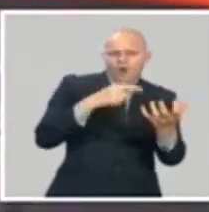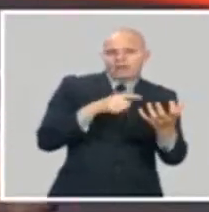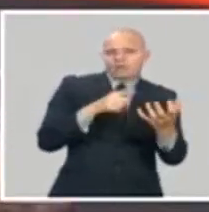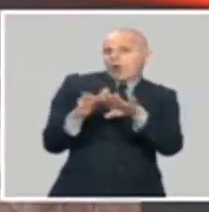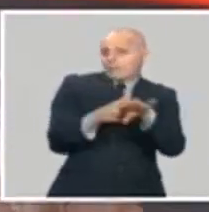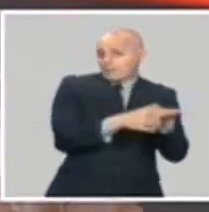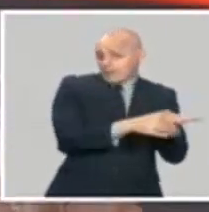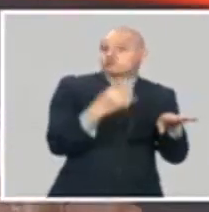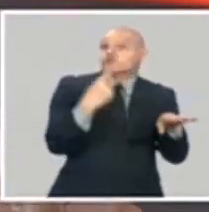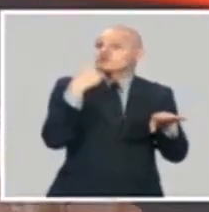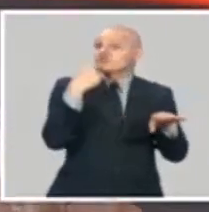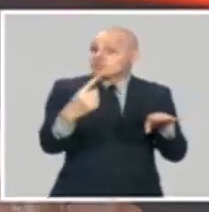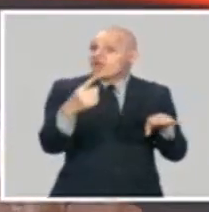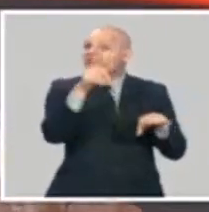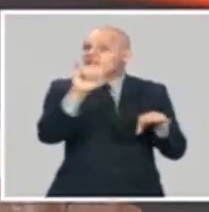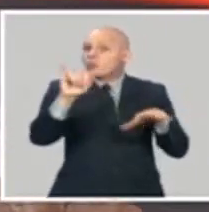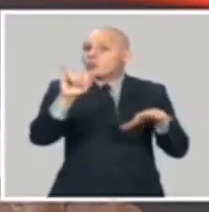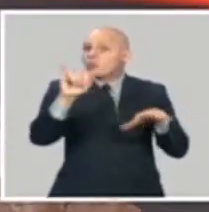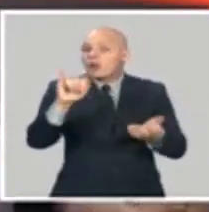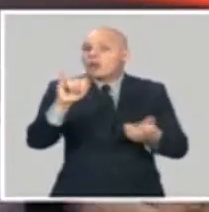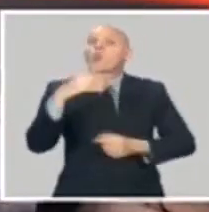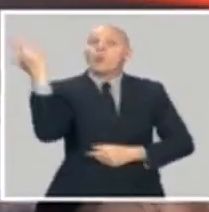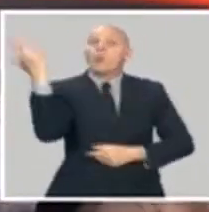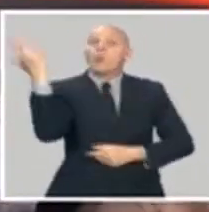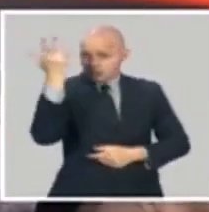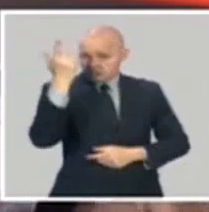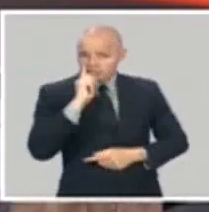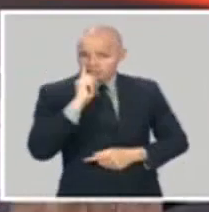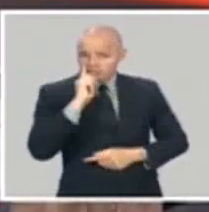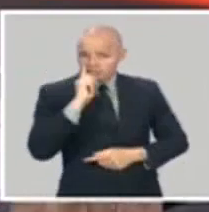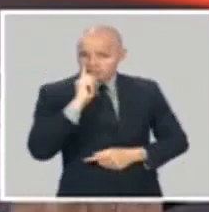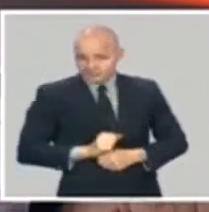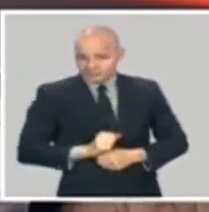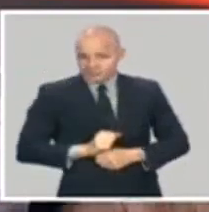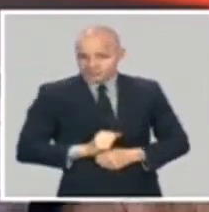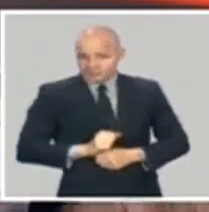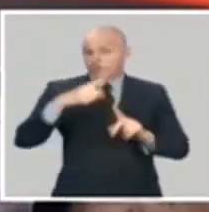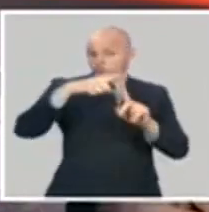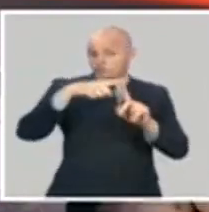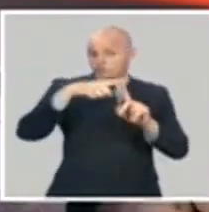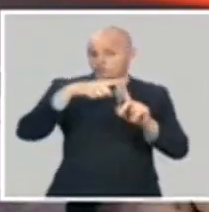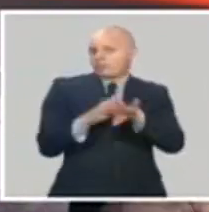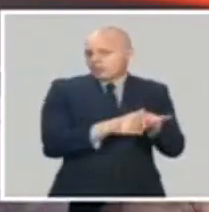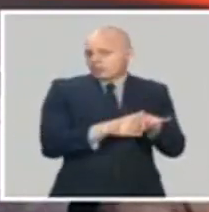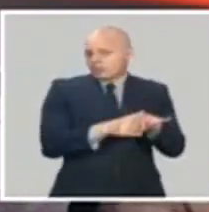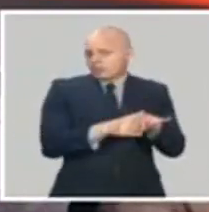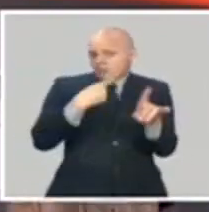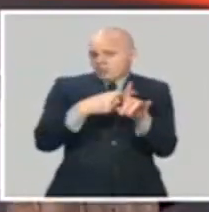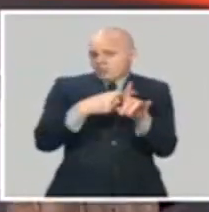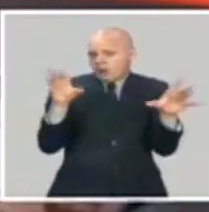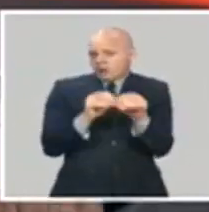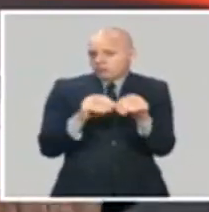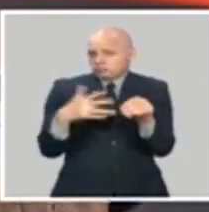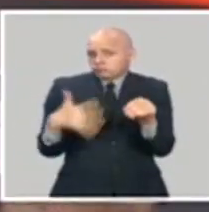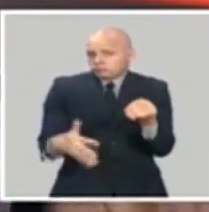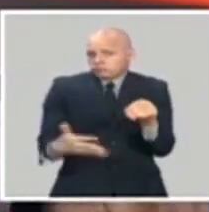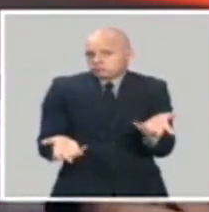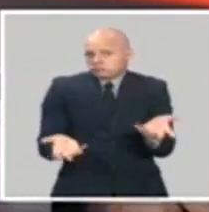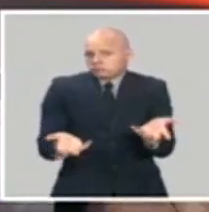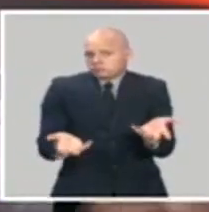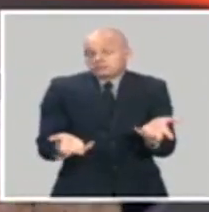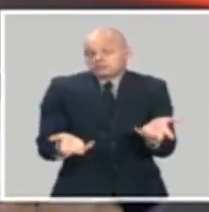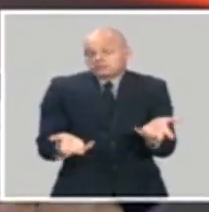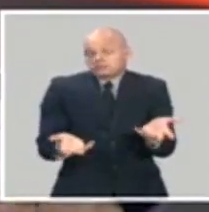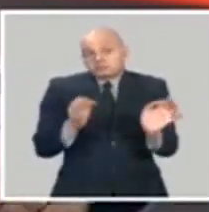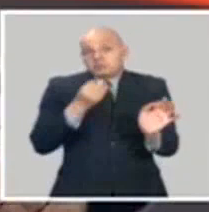45% que parece baja es superior a la frecuencia climatológica de afectación a Cuba de al menos un